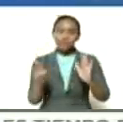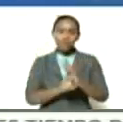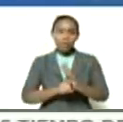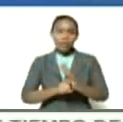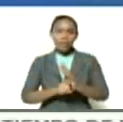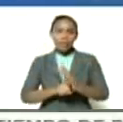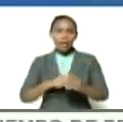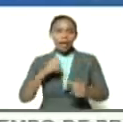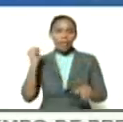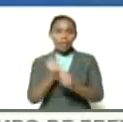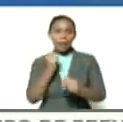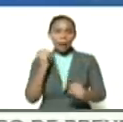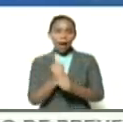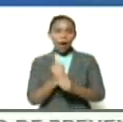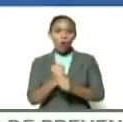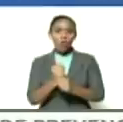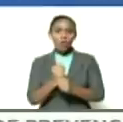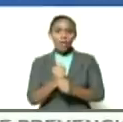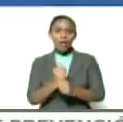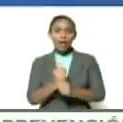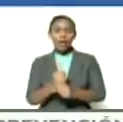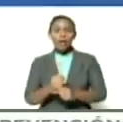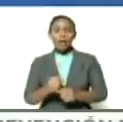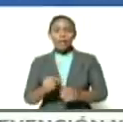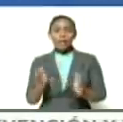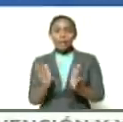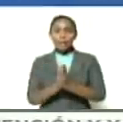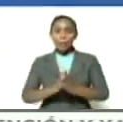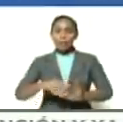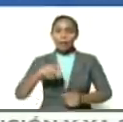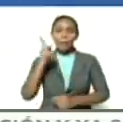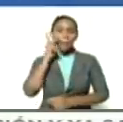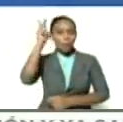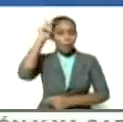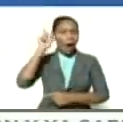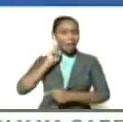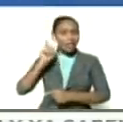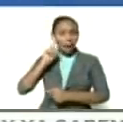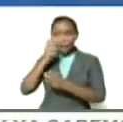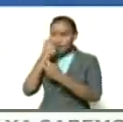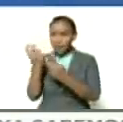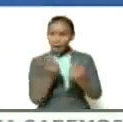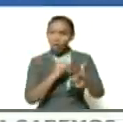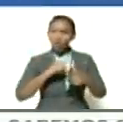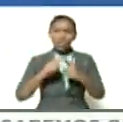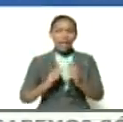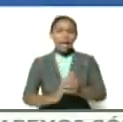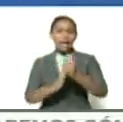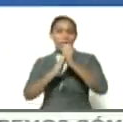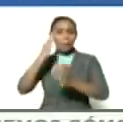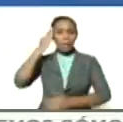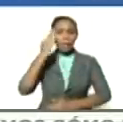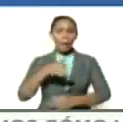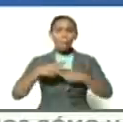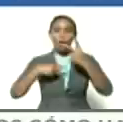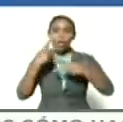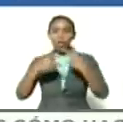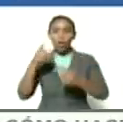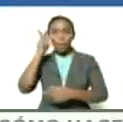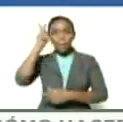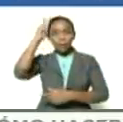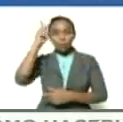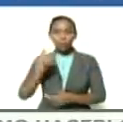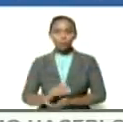completar la obra de San Martín al Perú invitado por los entonces líderes militares y políticos del Perú